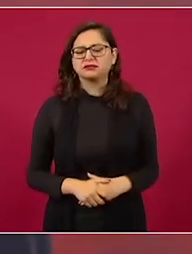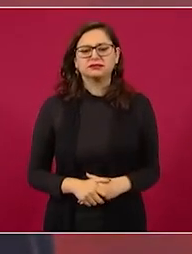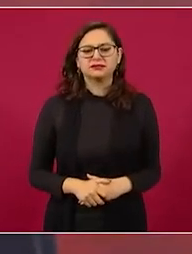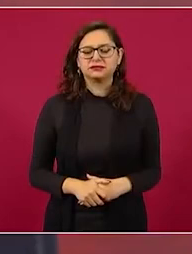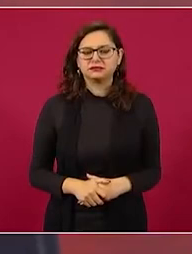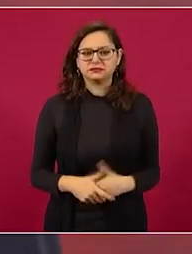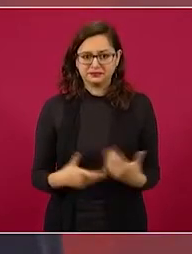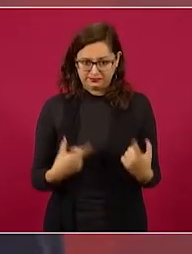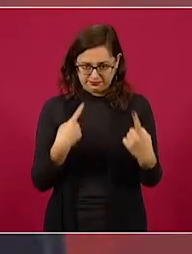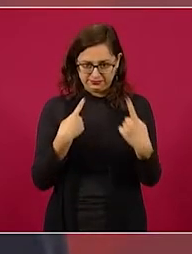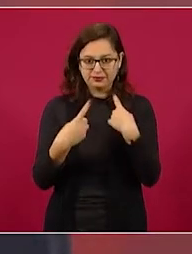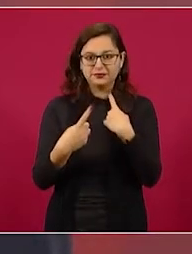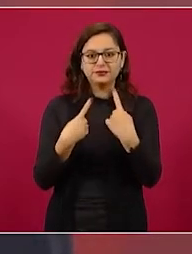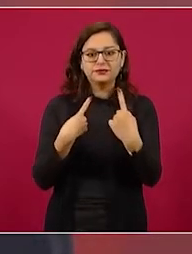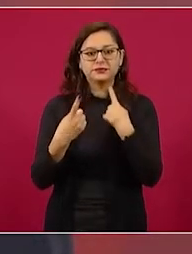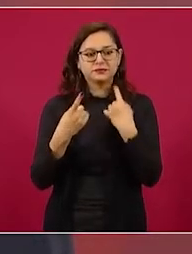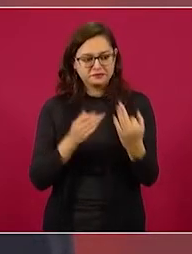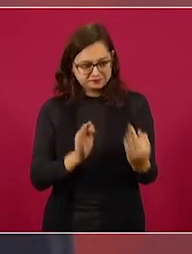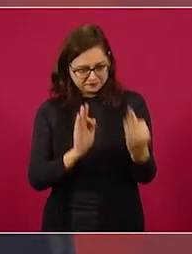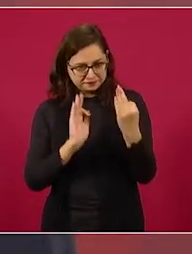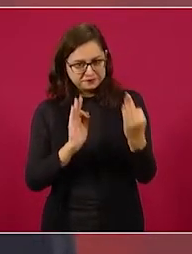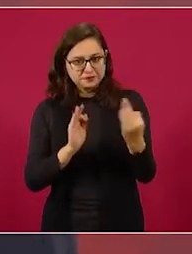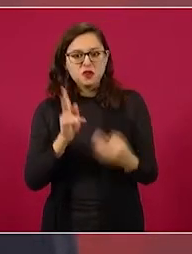argumentos